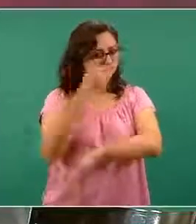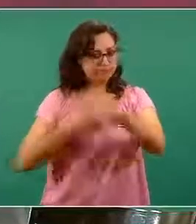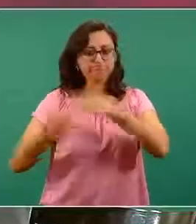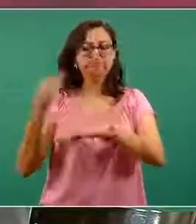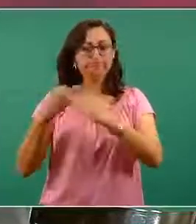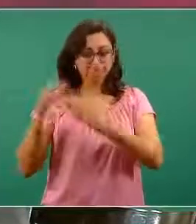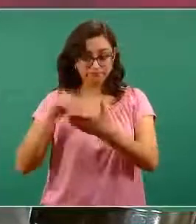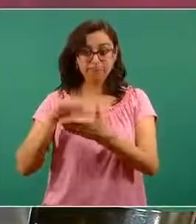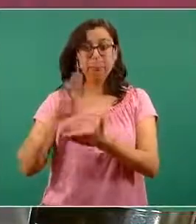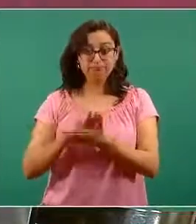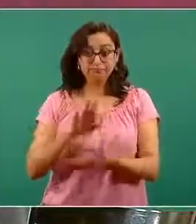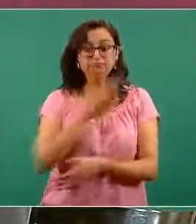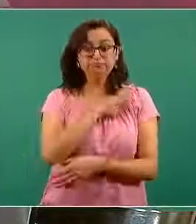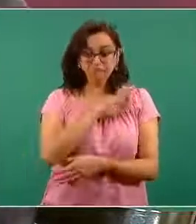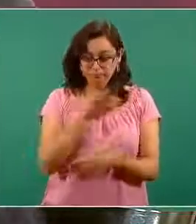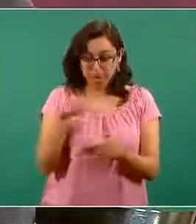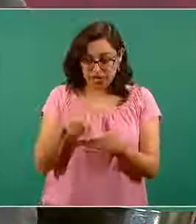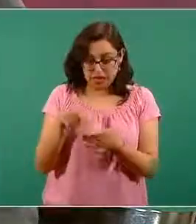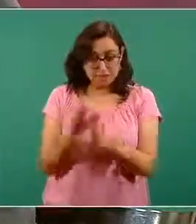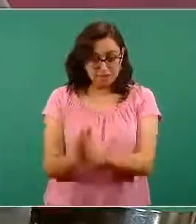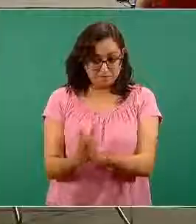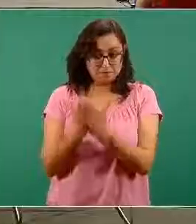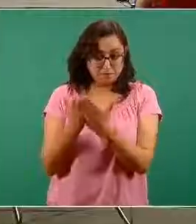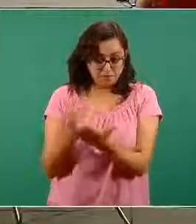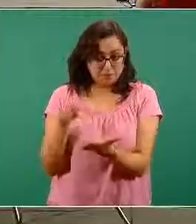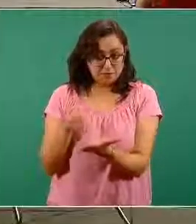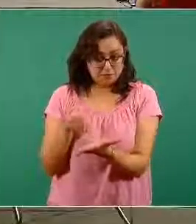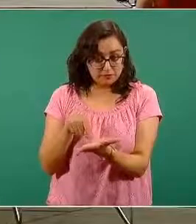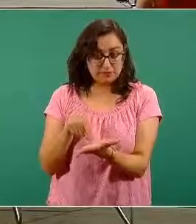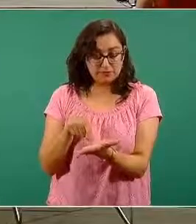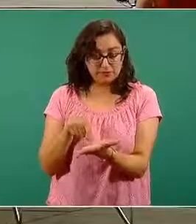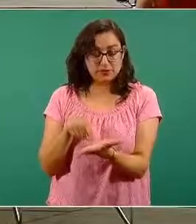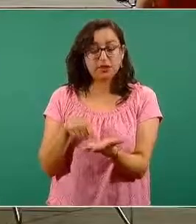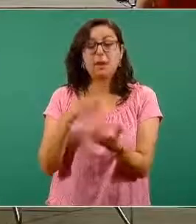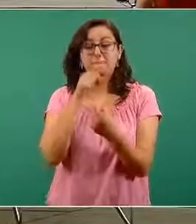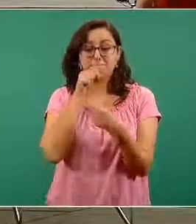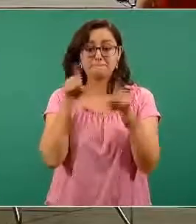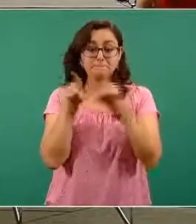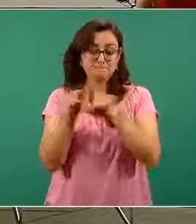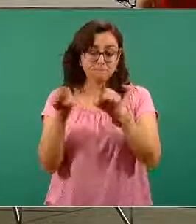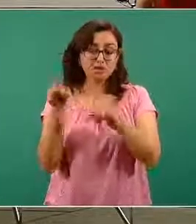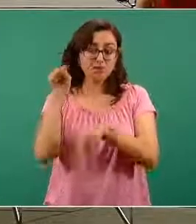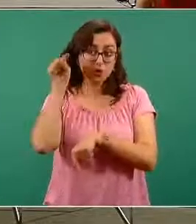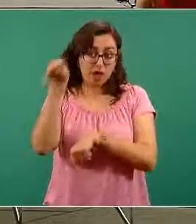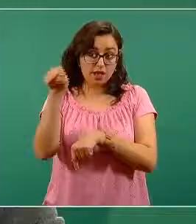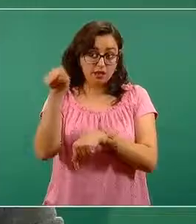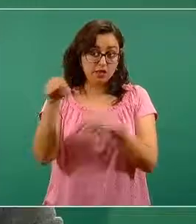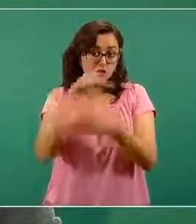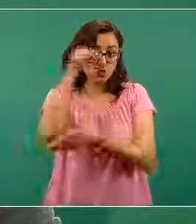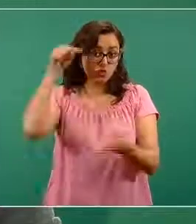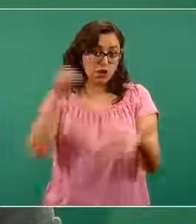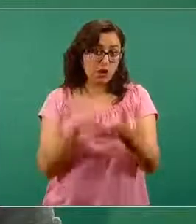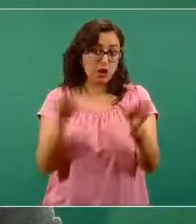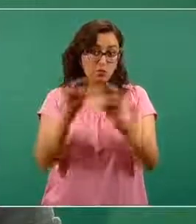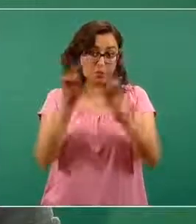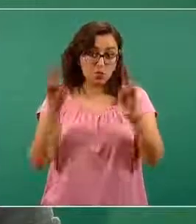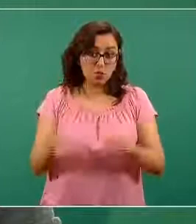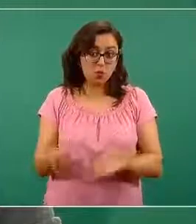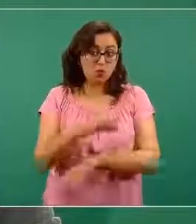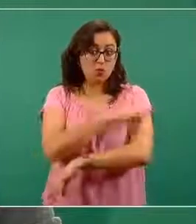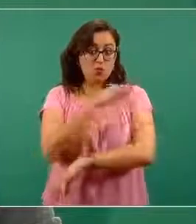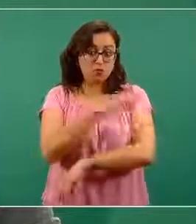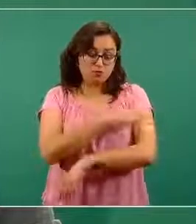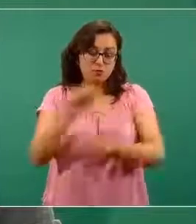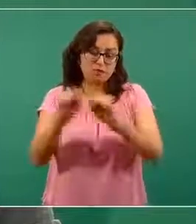forma estos datos que se recaban en el módulo de vacunación se están cargando